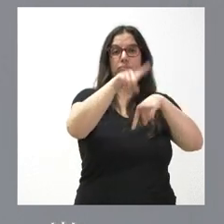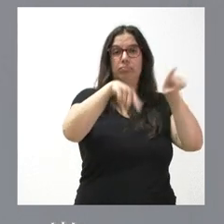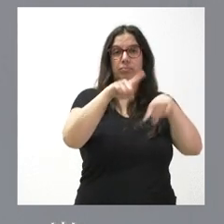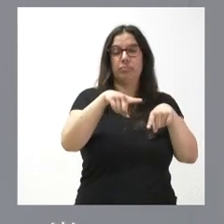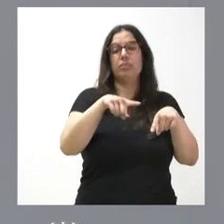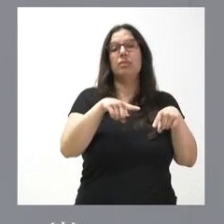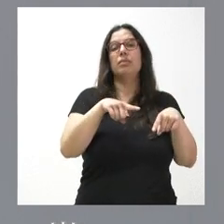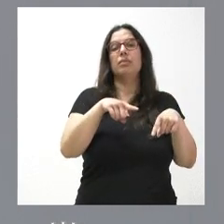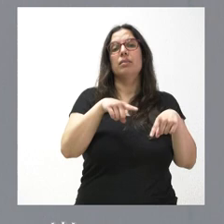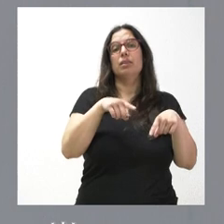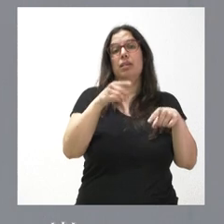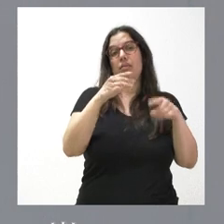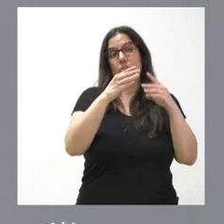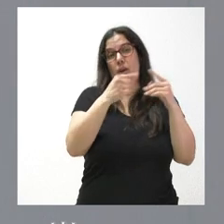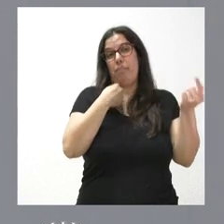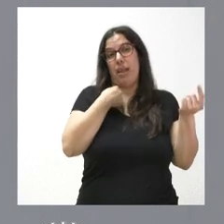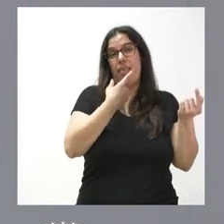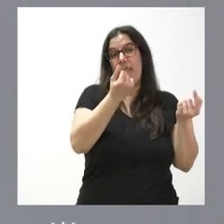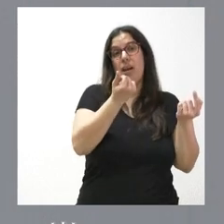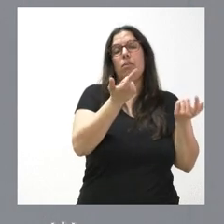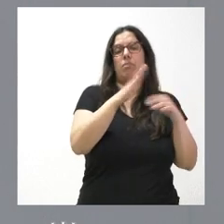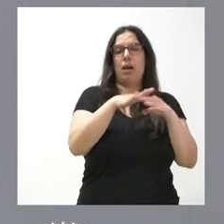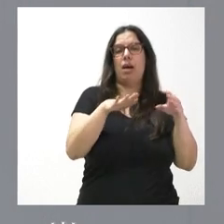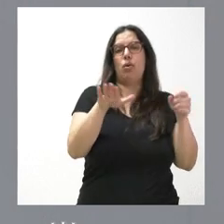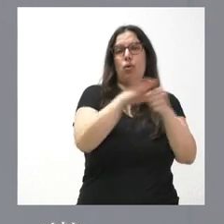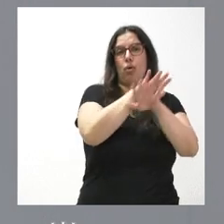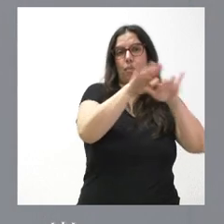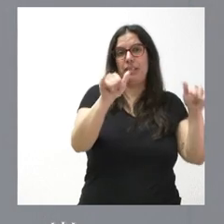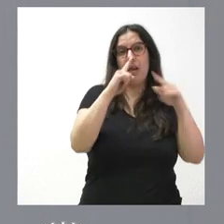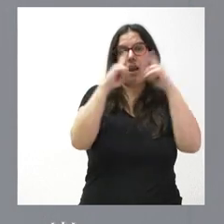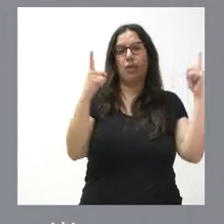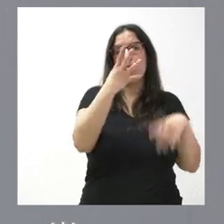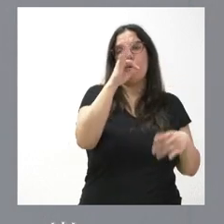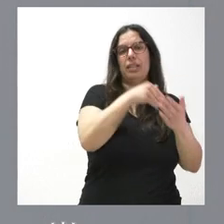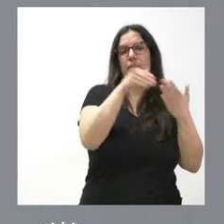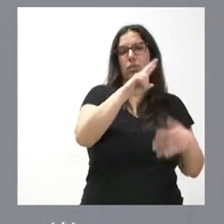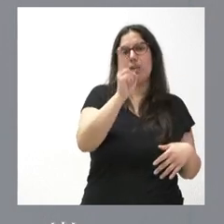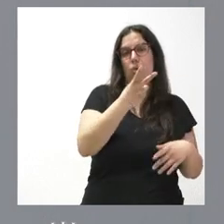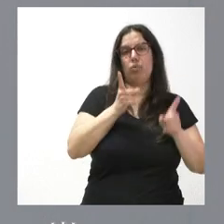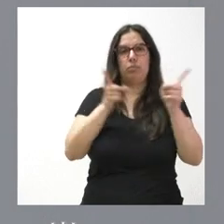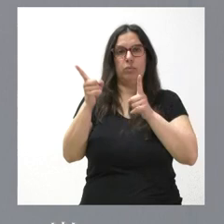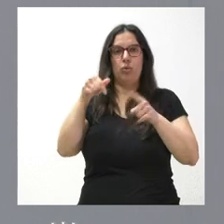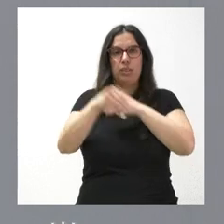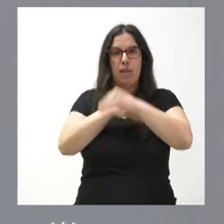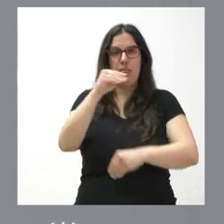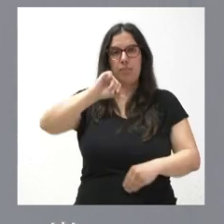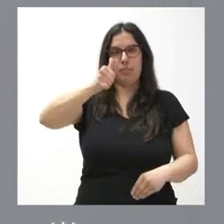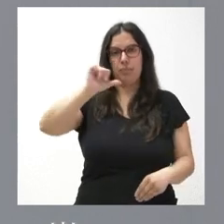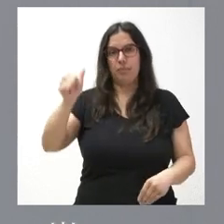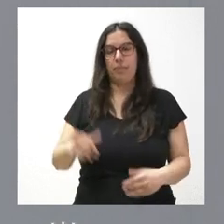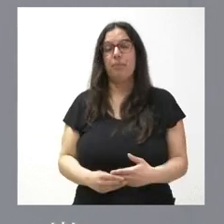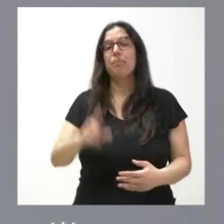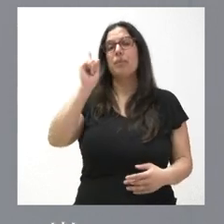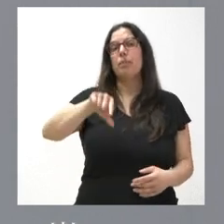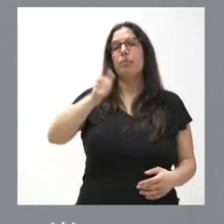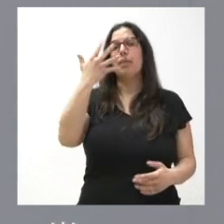autónoma que tienen carácter facilitario. Hablamos de una inversión aproximada anual de unos 40 millones de euros. Se aprueban 5